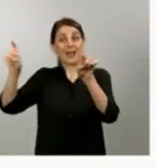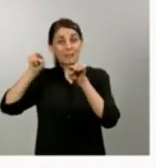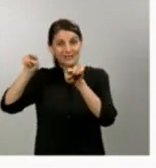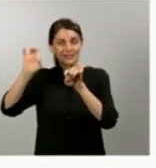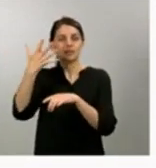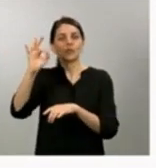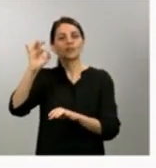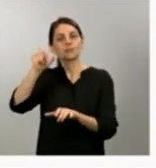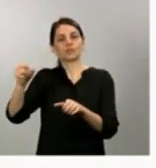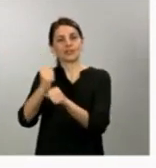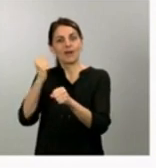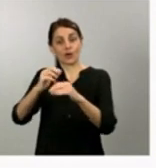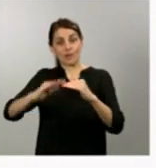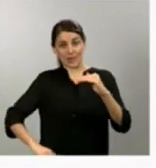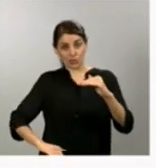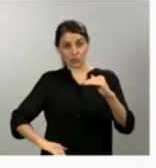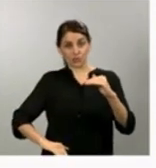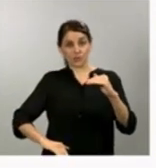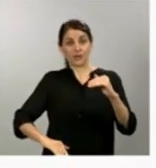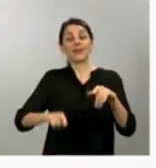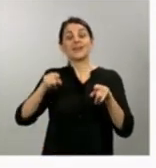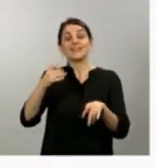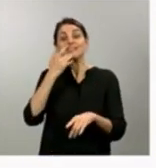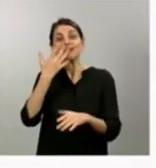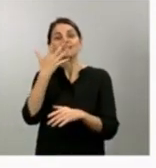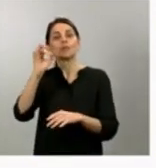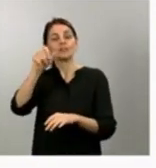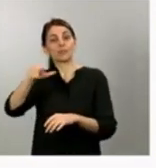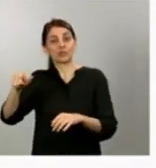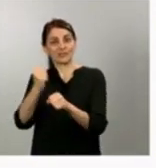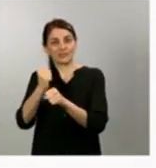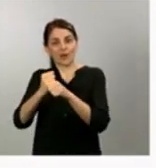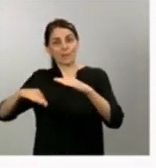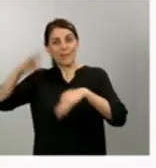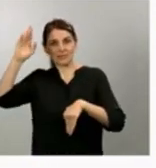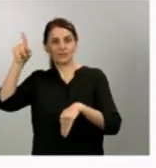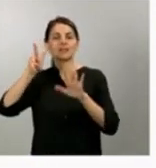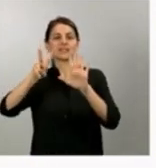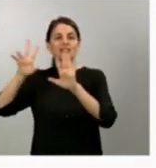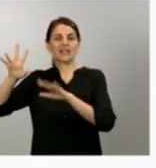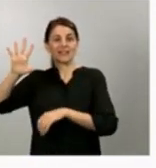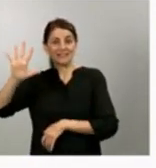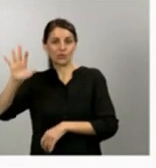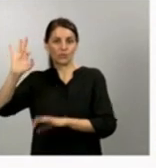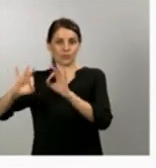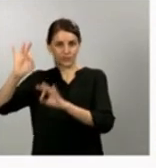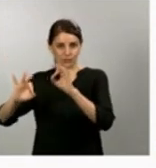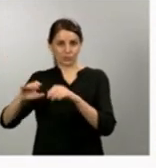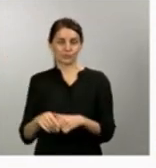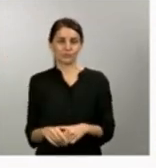% en el caso del resto de las empresas. Y los trabajadores, y esto es una medida de